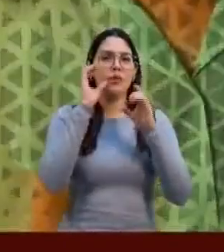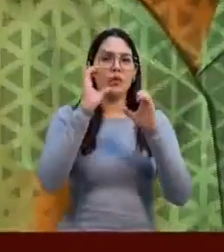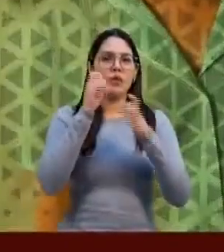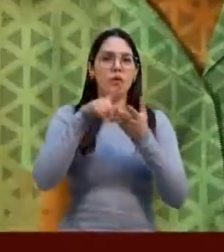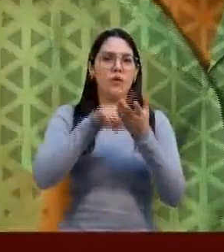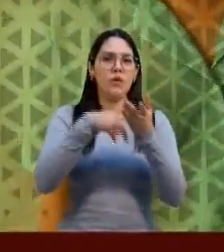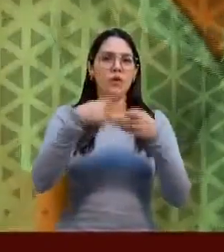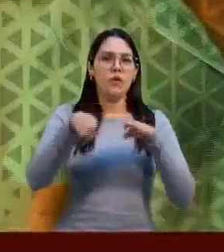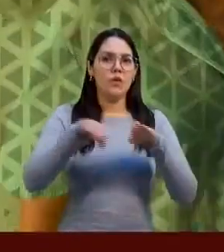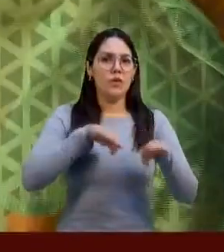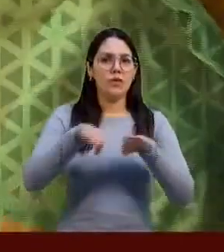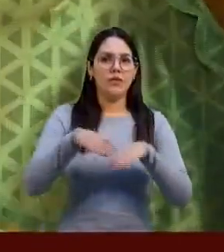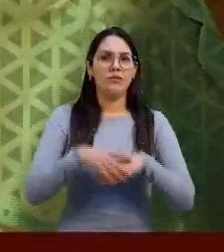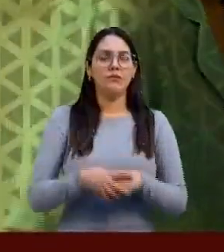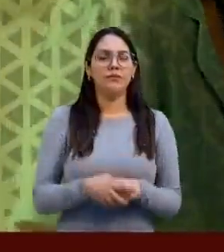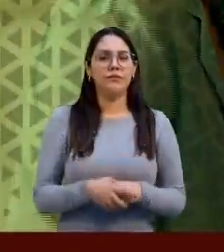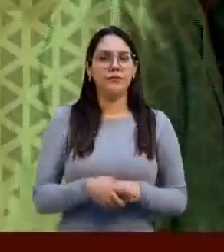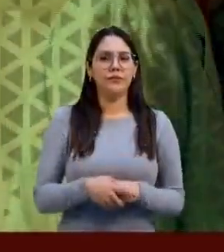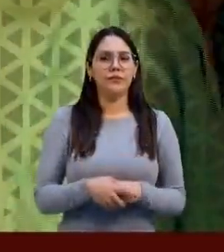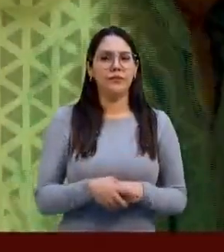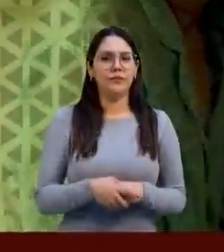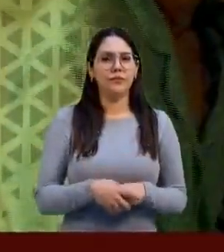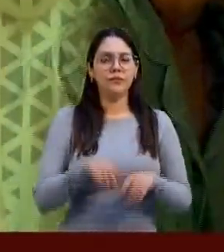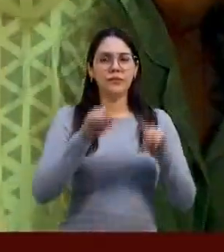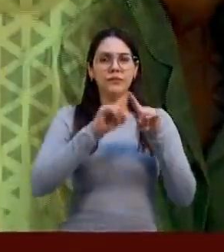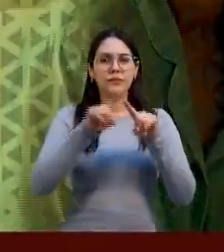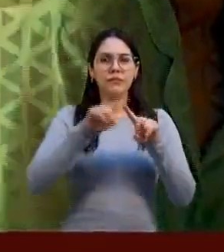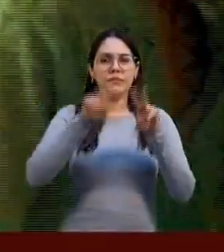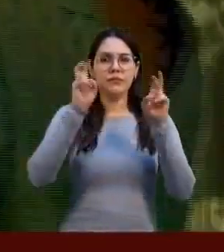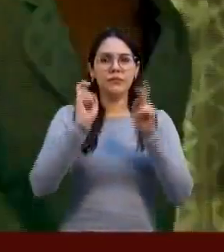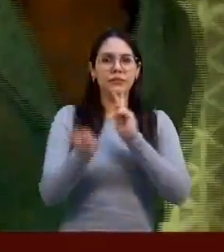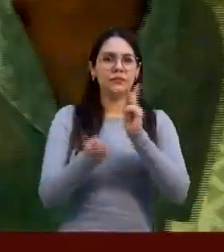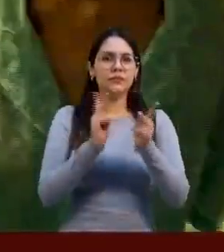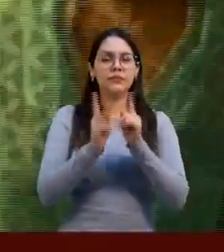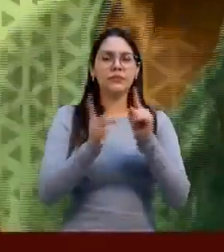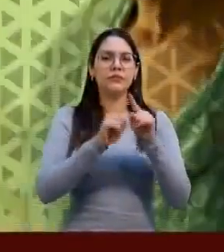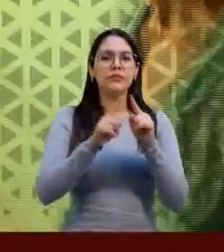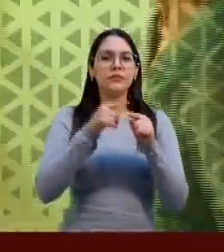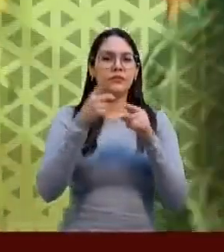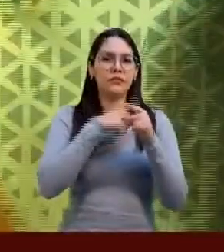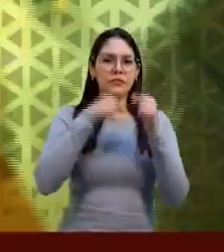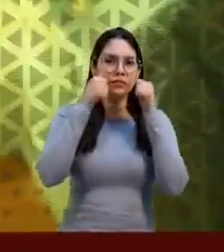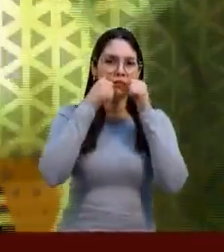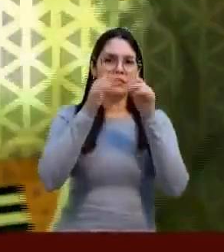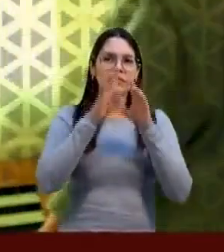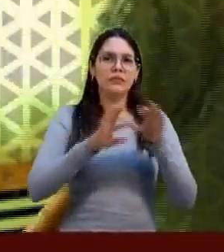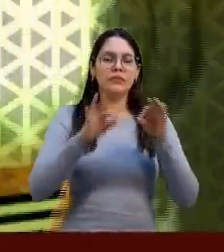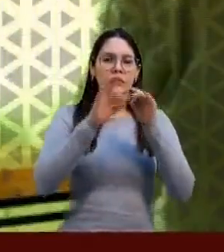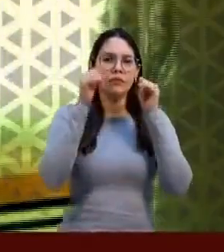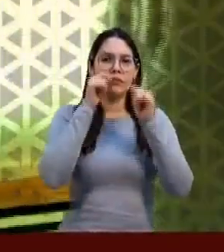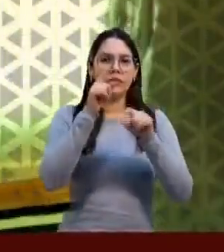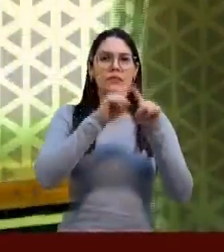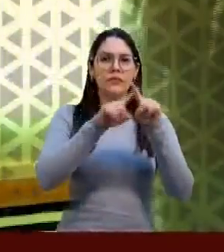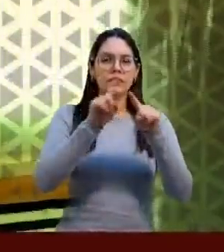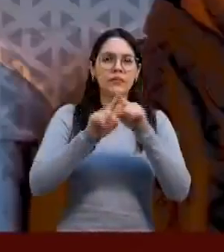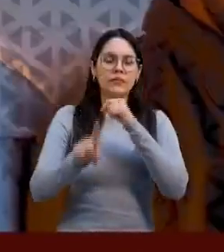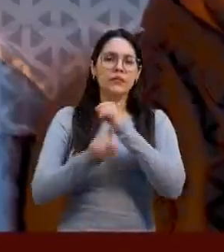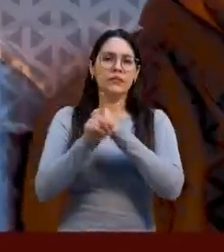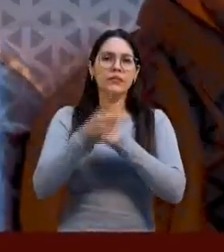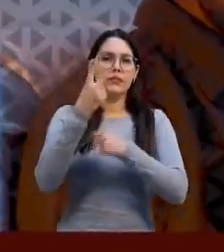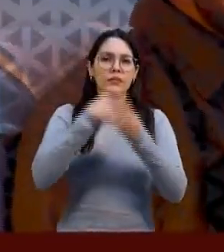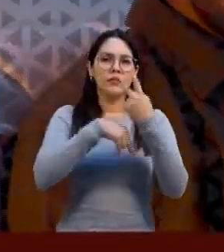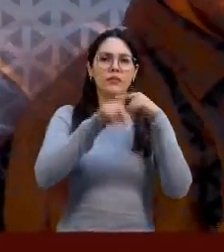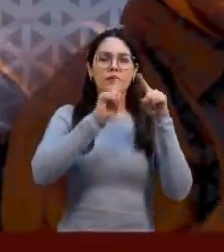Se han abordado diferentes temas que tratan los problemas de salud mental de los diferentes ciclos de la vida,